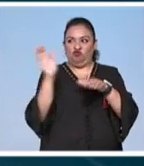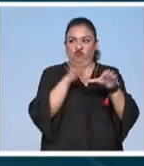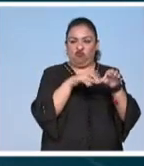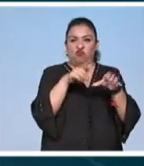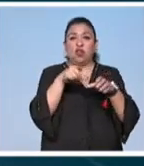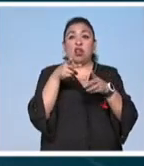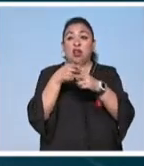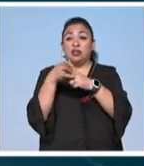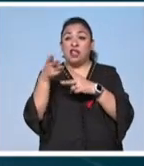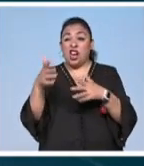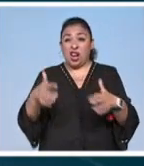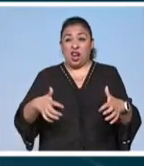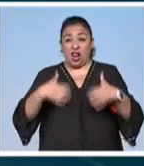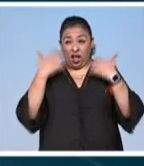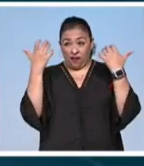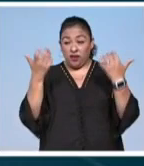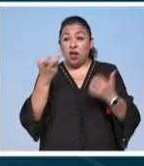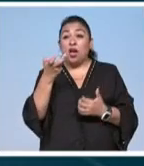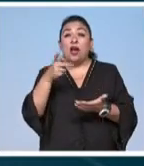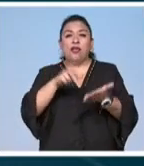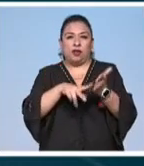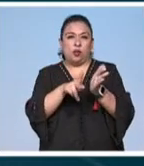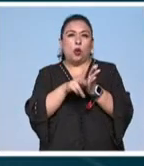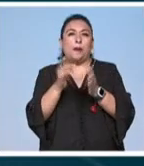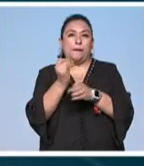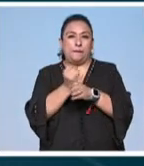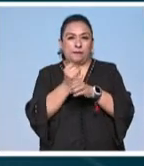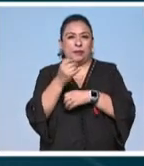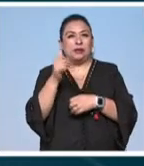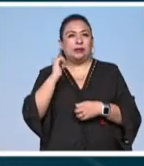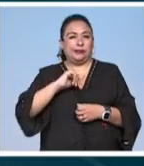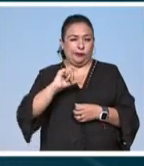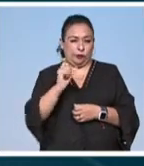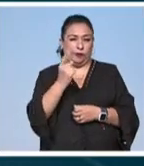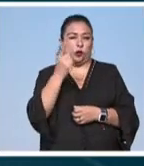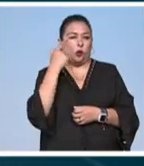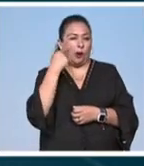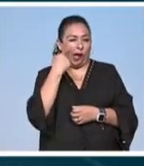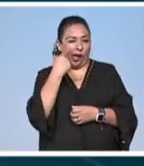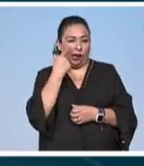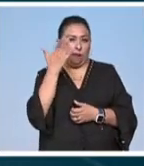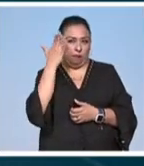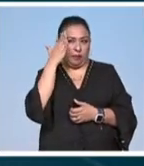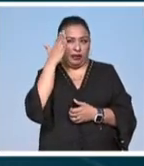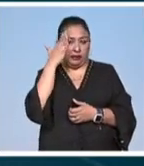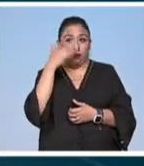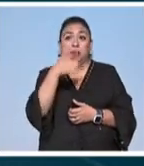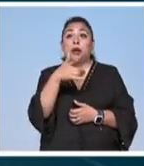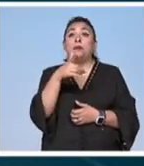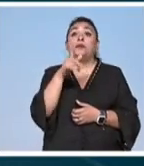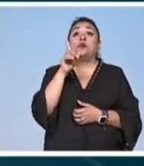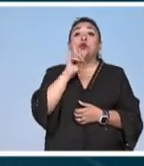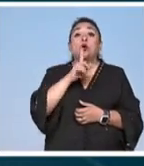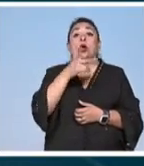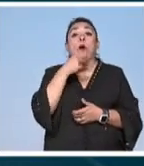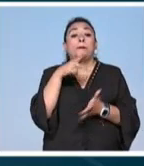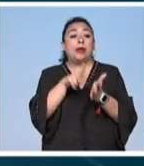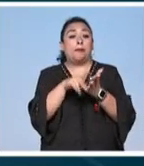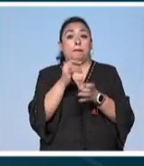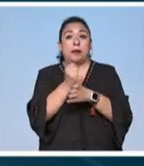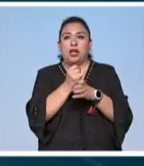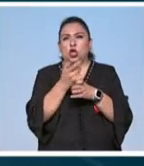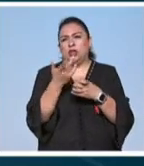la rabia es un elemento principal del periodismo del siglo 21 para las y los periodistas de